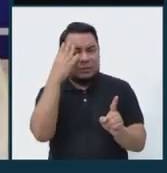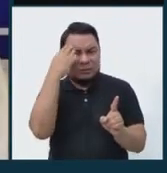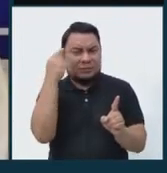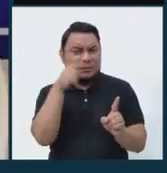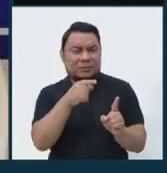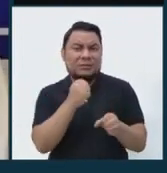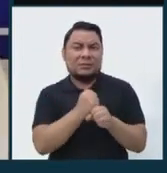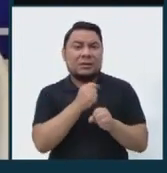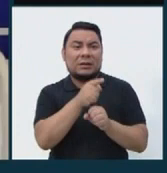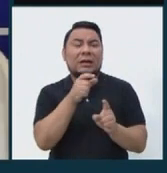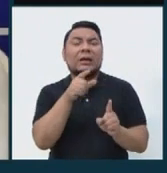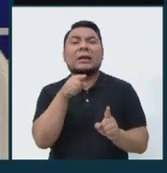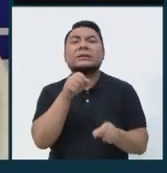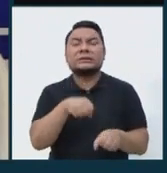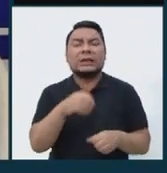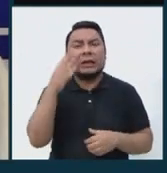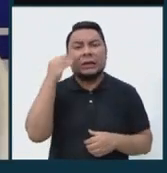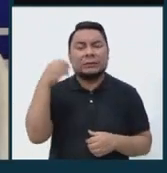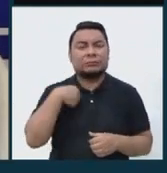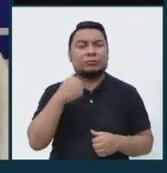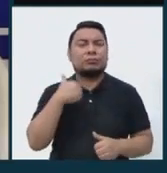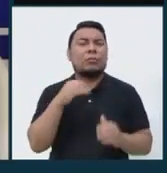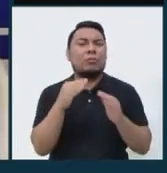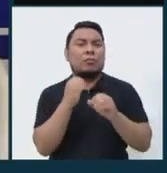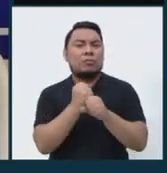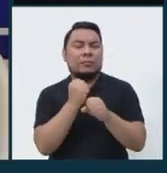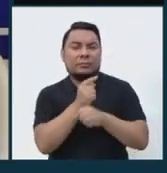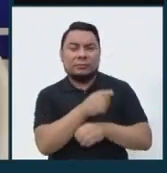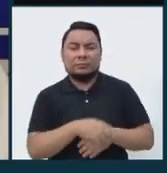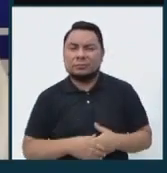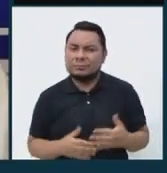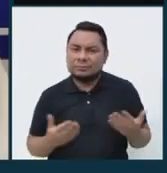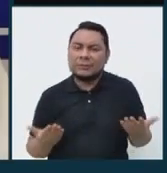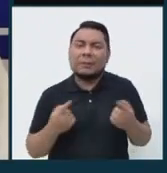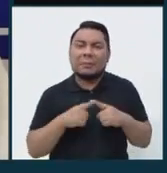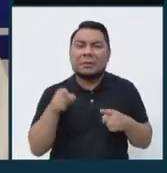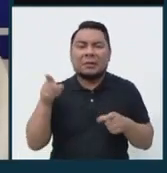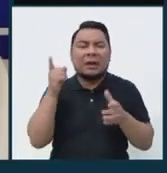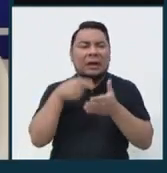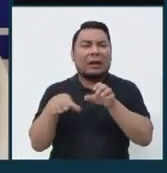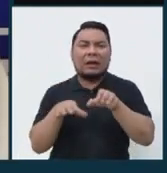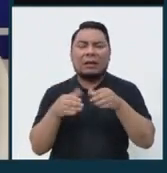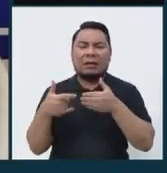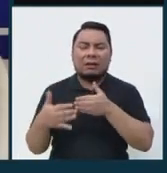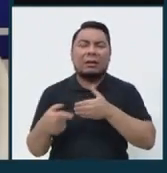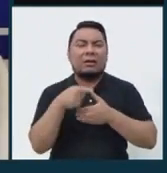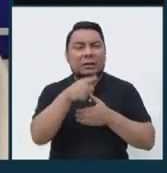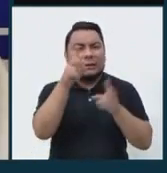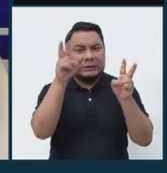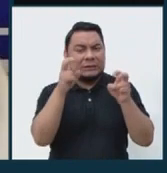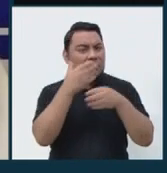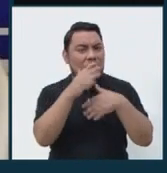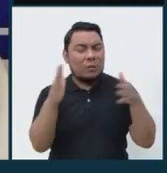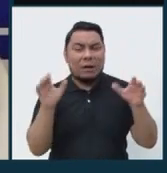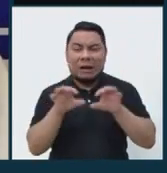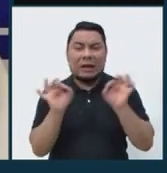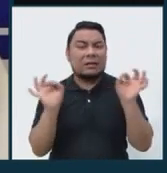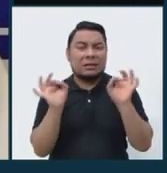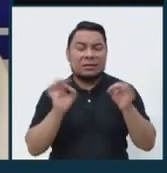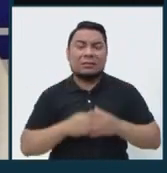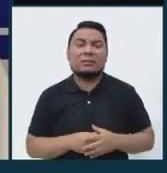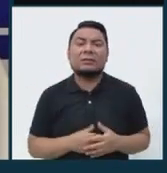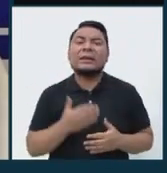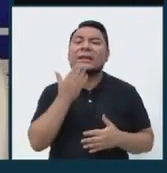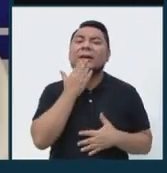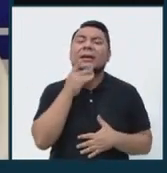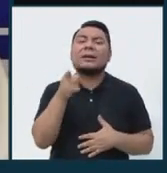especialista en gestión, tiene que saber que la matriz de cualquier tema, cualquier institución que no funciona, es